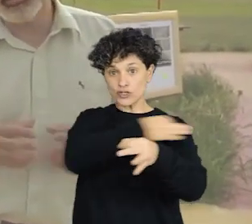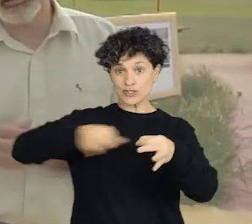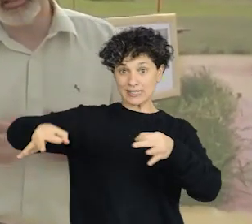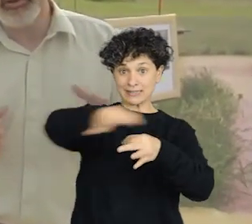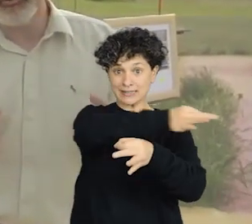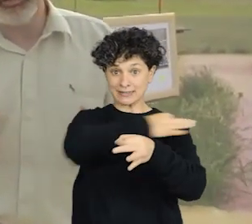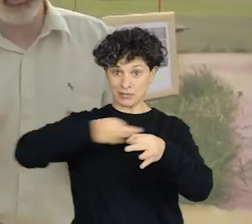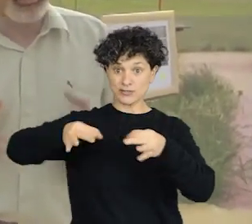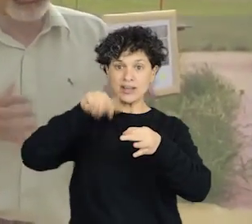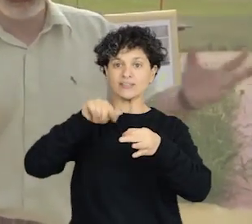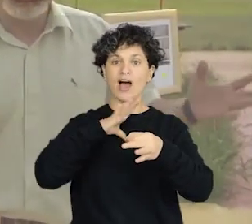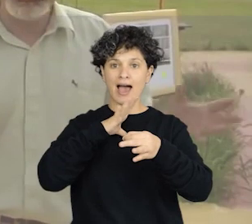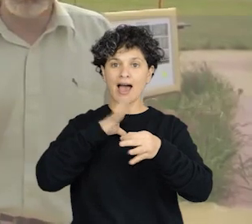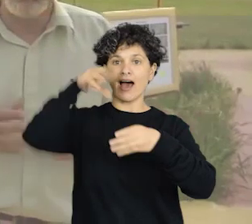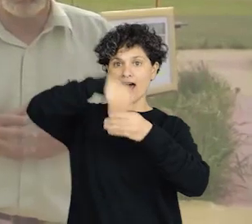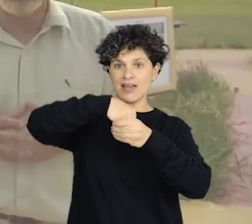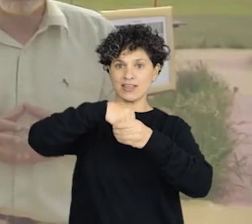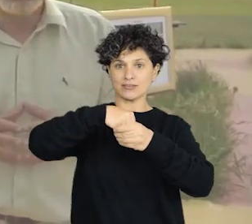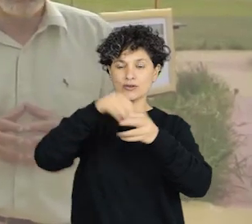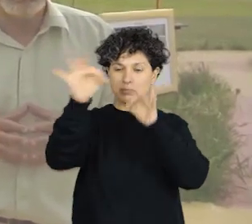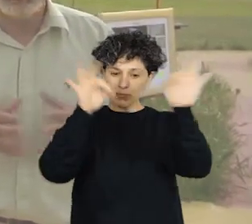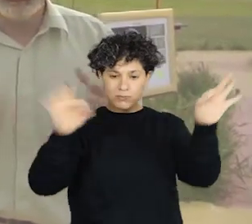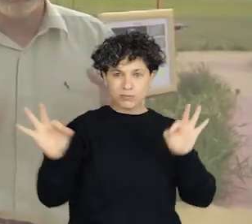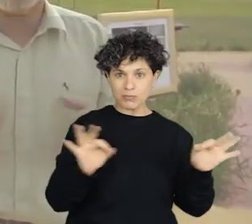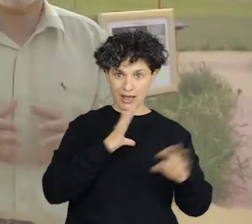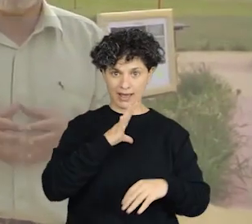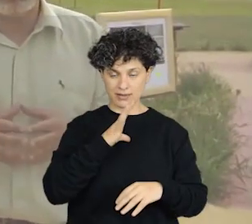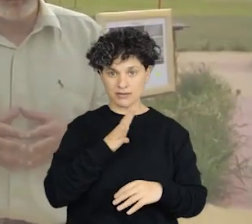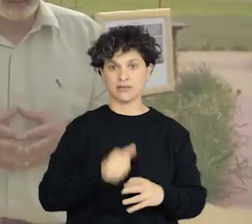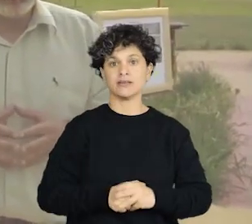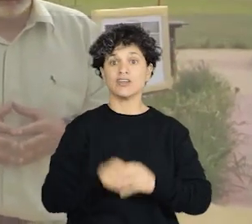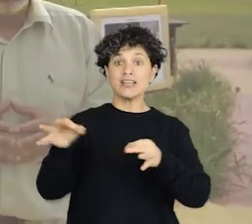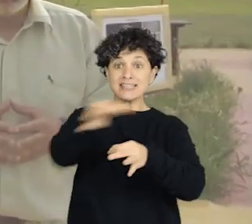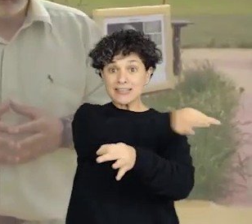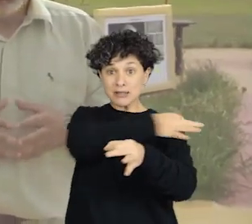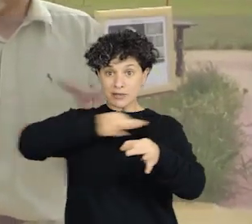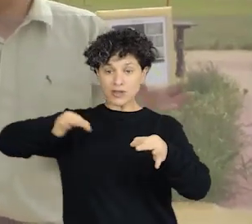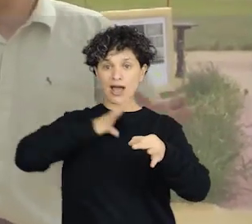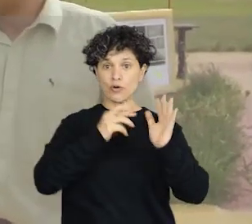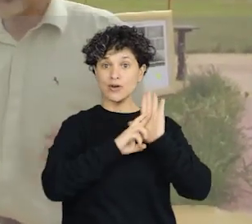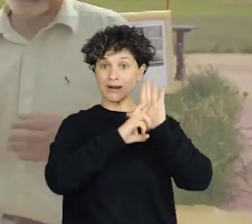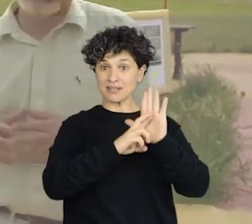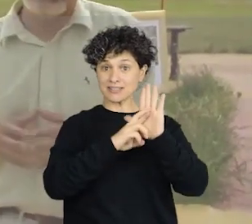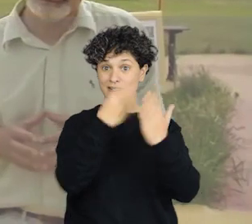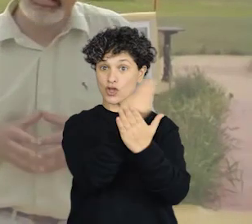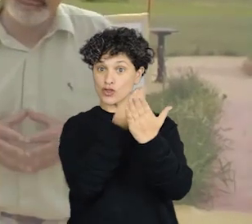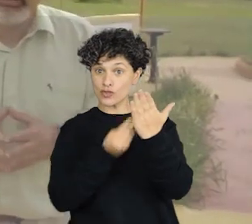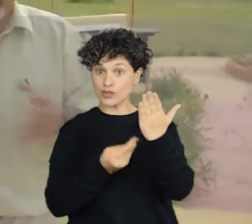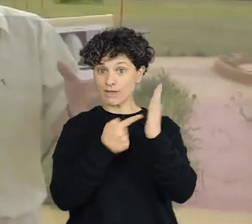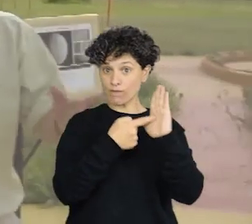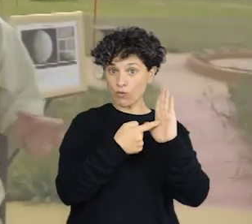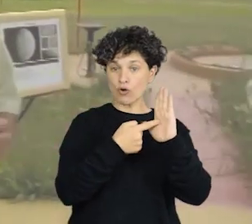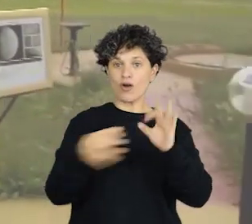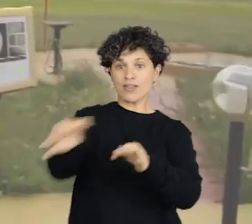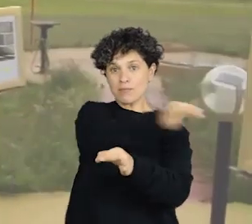sistema solar, nada mejor que una representación gráfica de este sistema planetario. Es lo que tenemos aquí, dentro de las